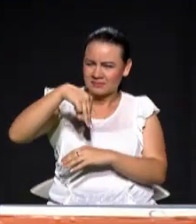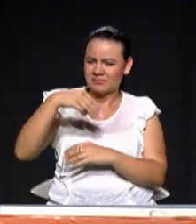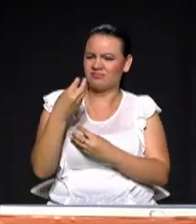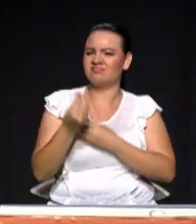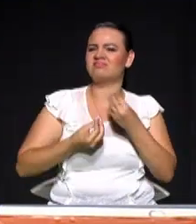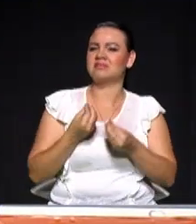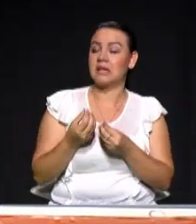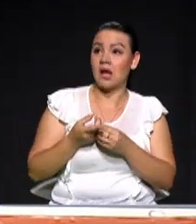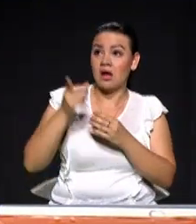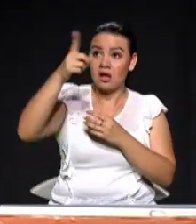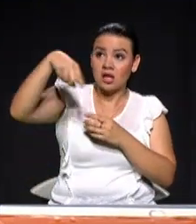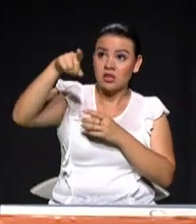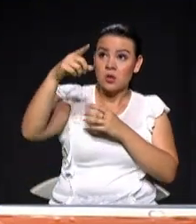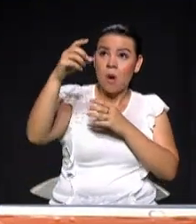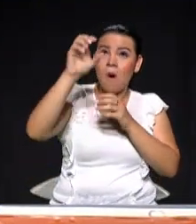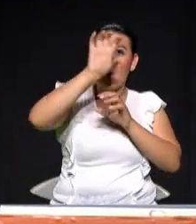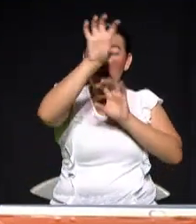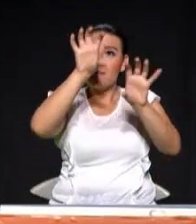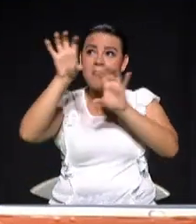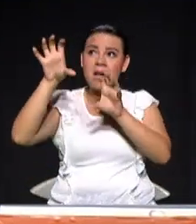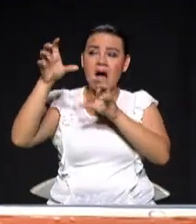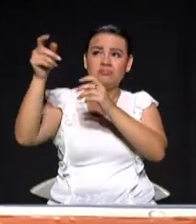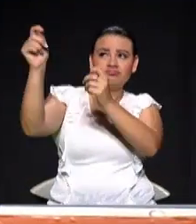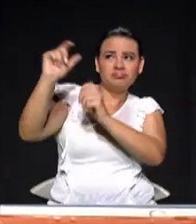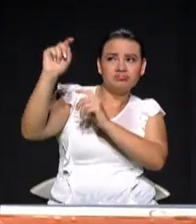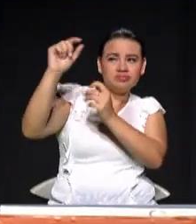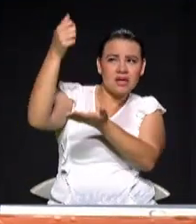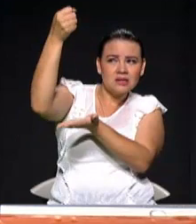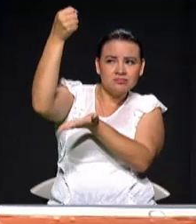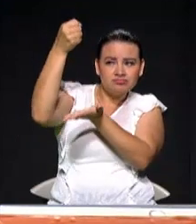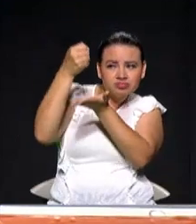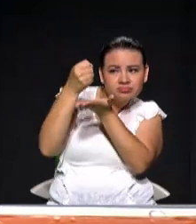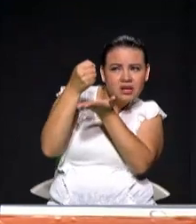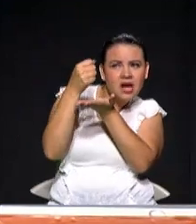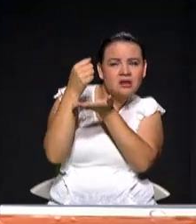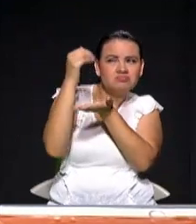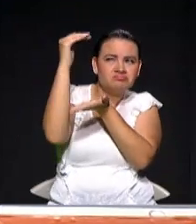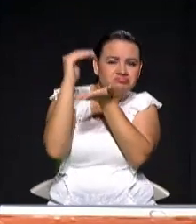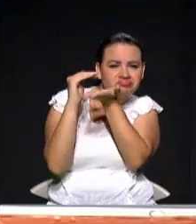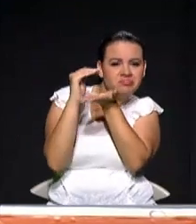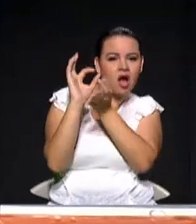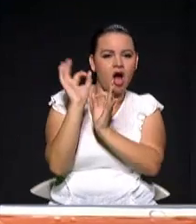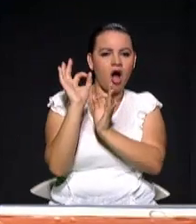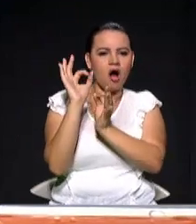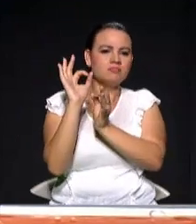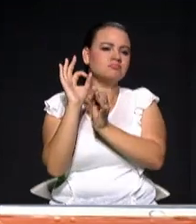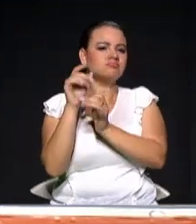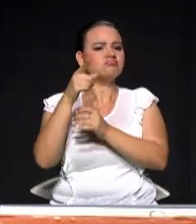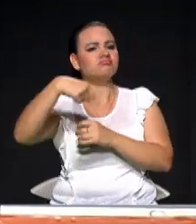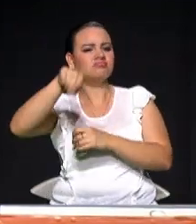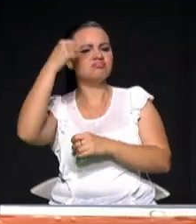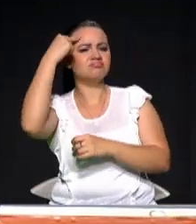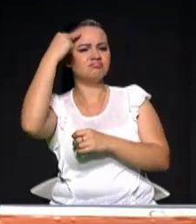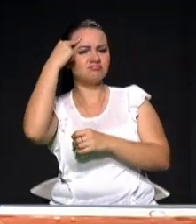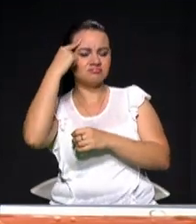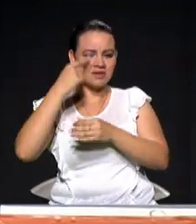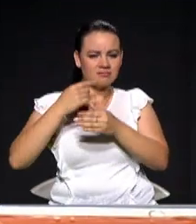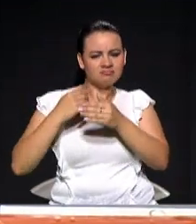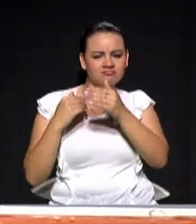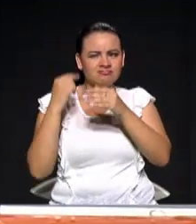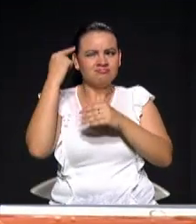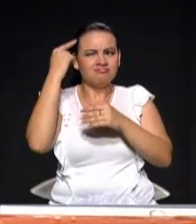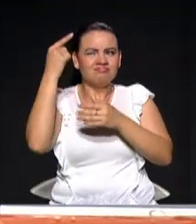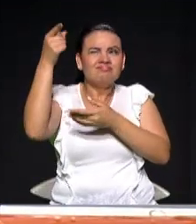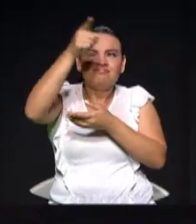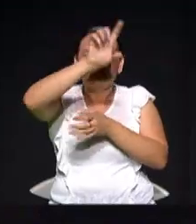transferencias al municipio para darle solidez tanto al proyecto como a la empresa de EPM? ¿O por el contrario continuaría con las desinversiones en el extranjero?